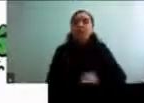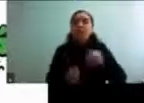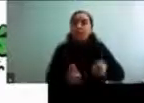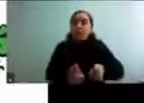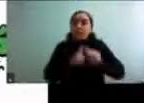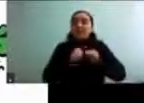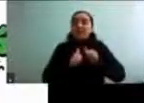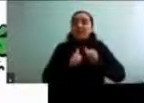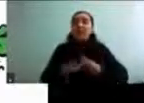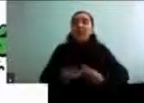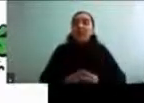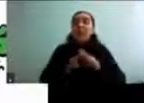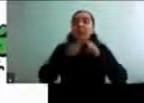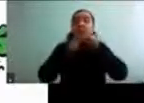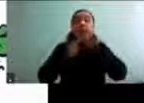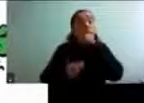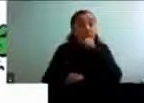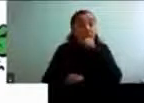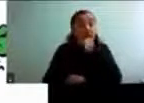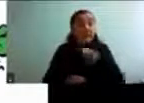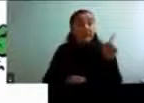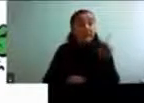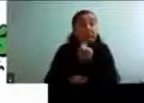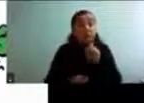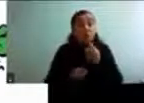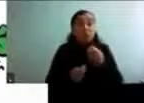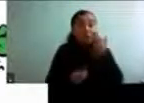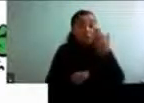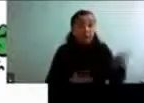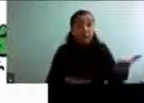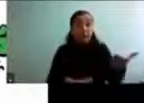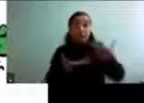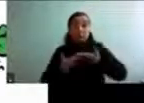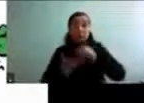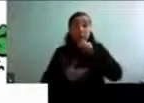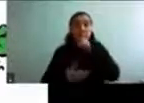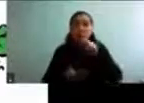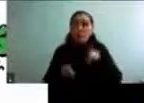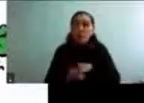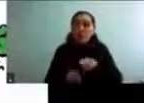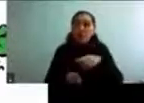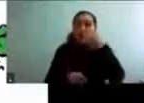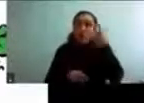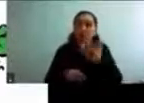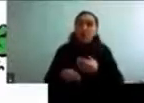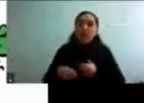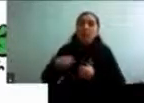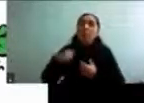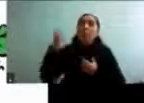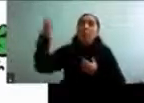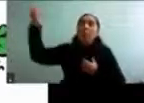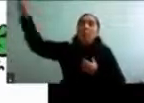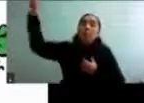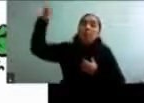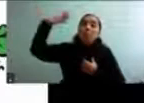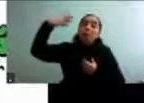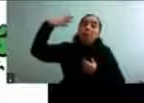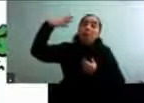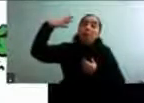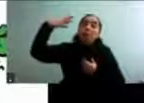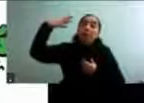envejecimiento, que no nos llegue el envejecimiento como a la fruta, porque si nos llega, igual que a la fruta,